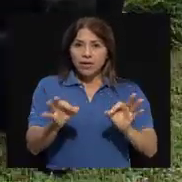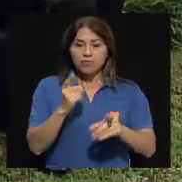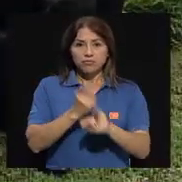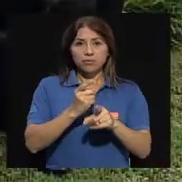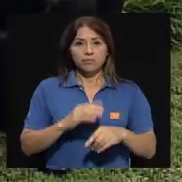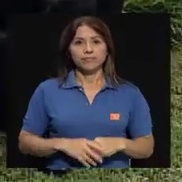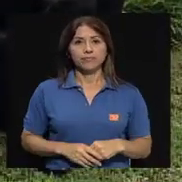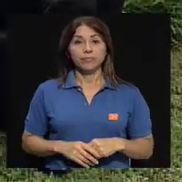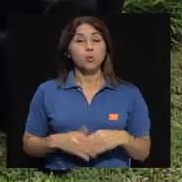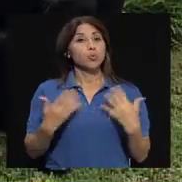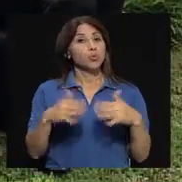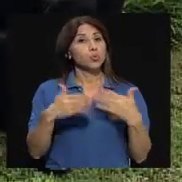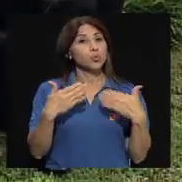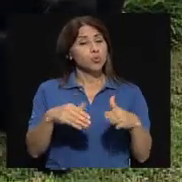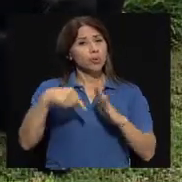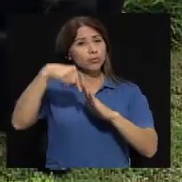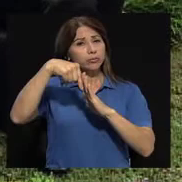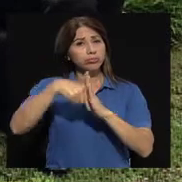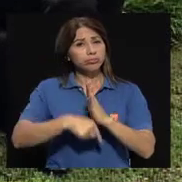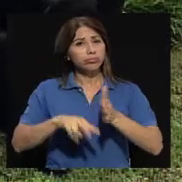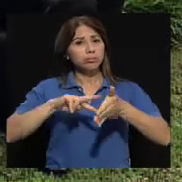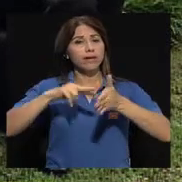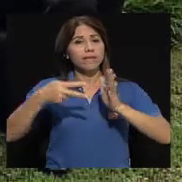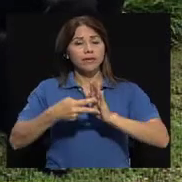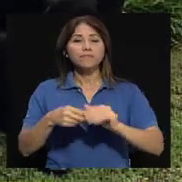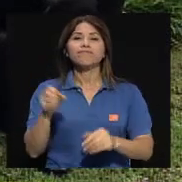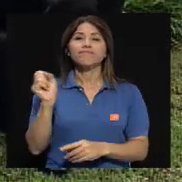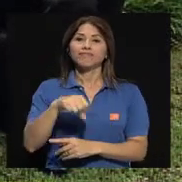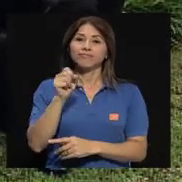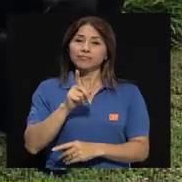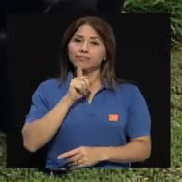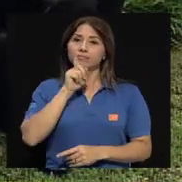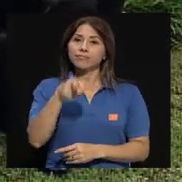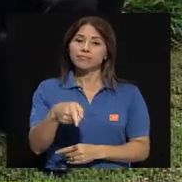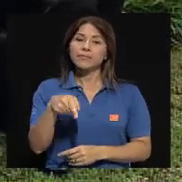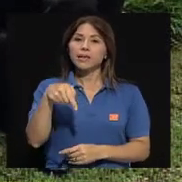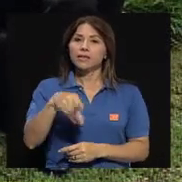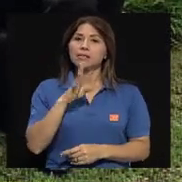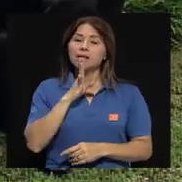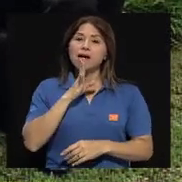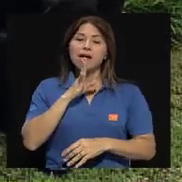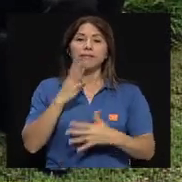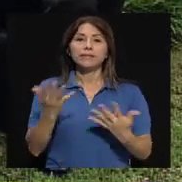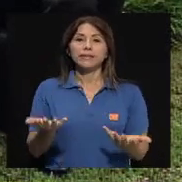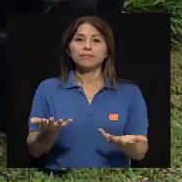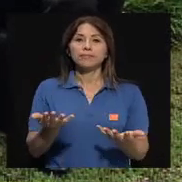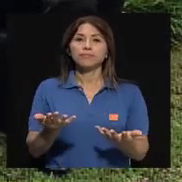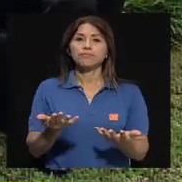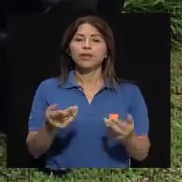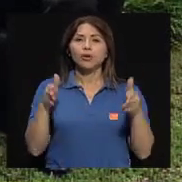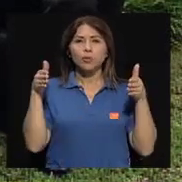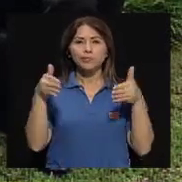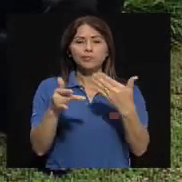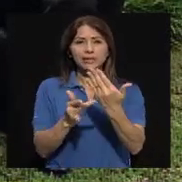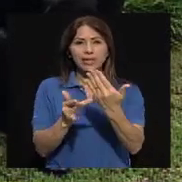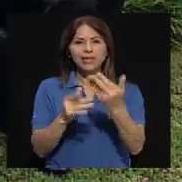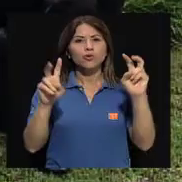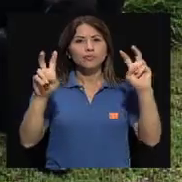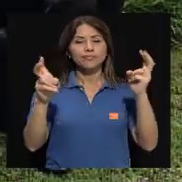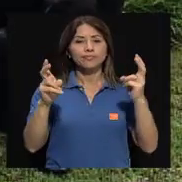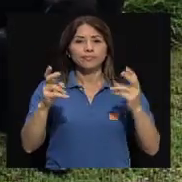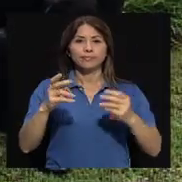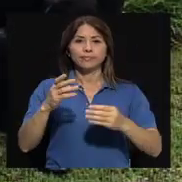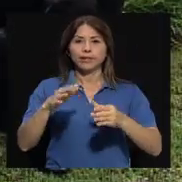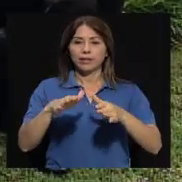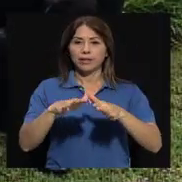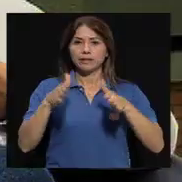La definición es sumamente amplia, entonces. Sí, en realidad, aquí se habla ya en términos técnicos de gestión de